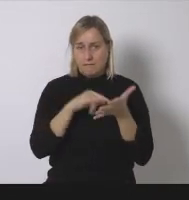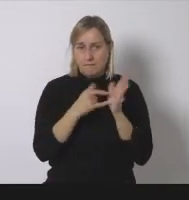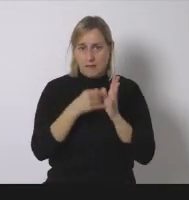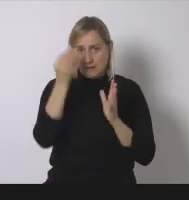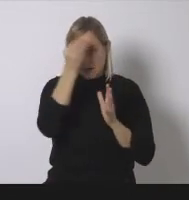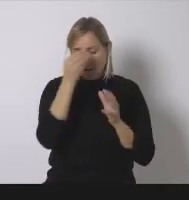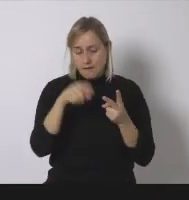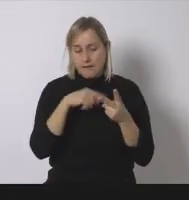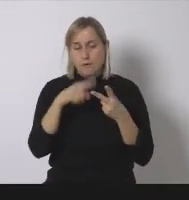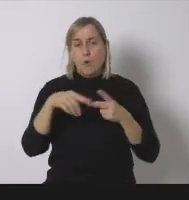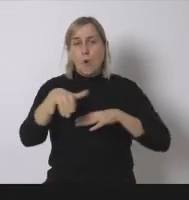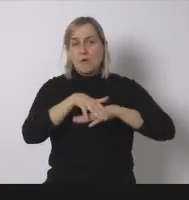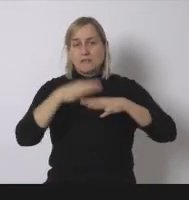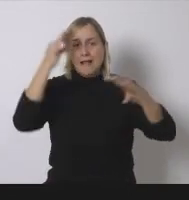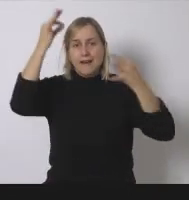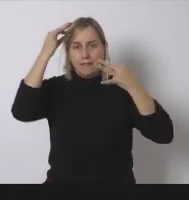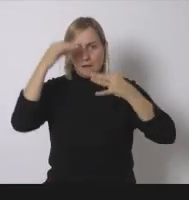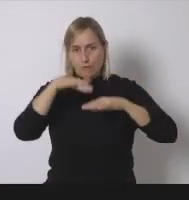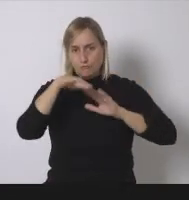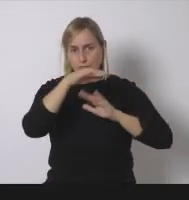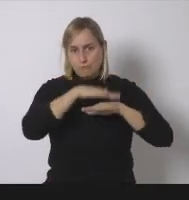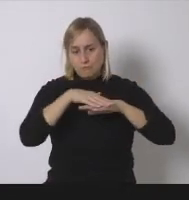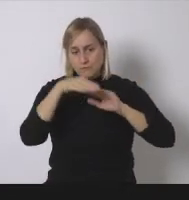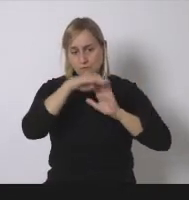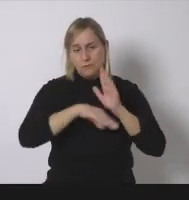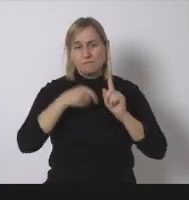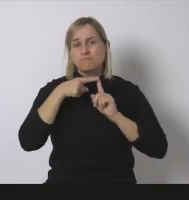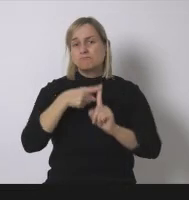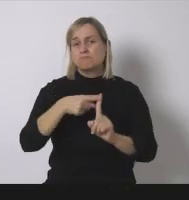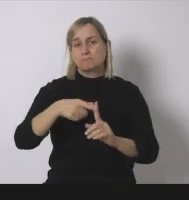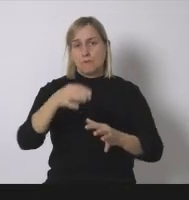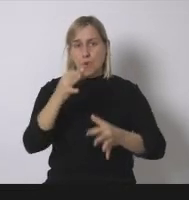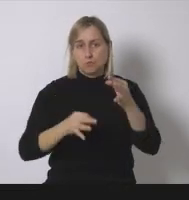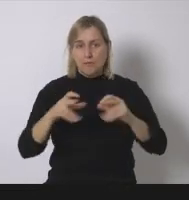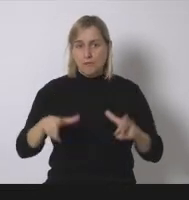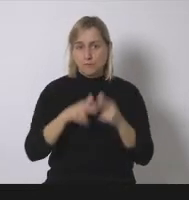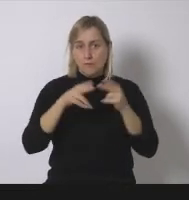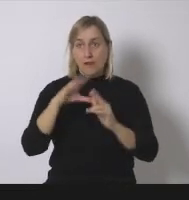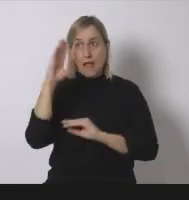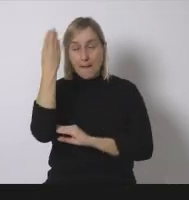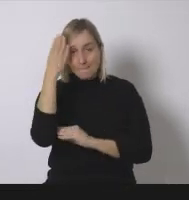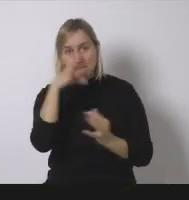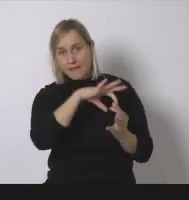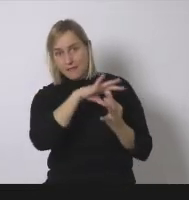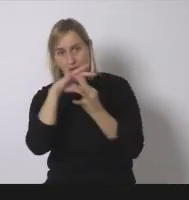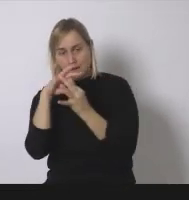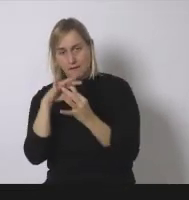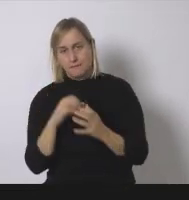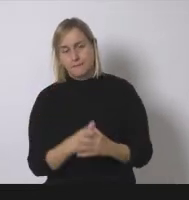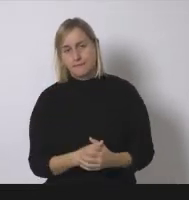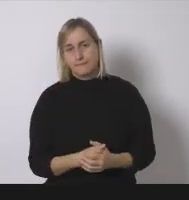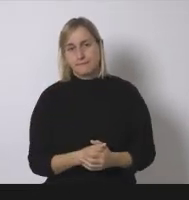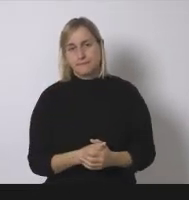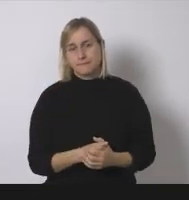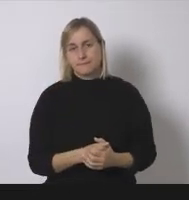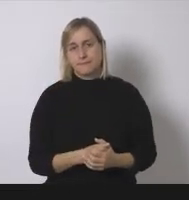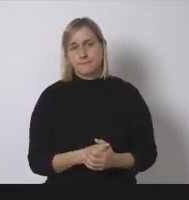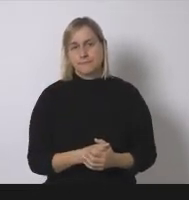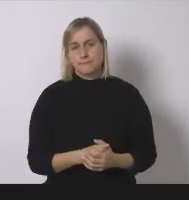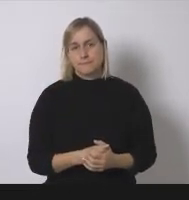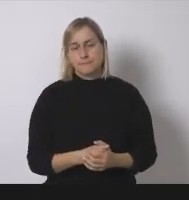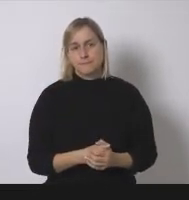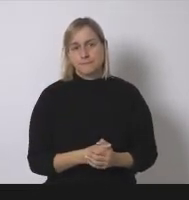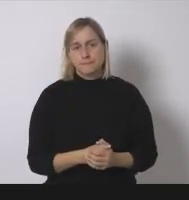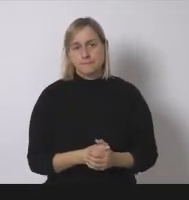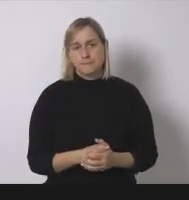sobre todo en base a qué criterios estos criterios de justicia social y ambiental que comentábamos